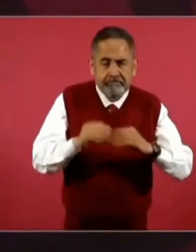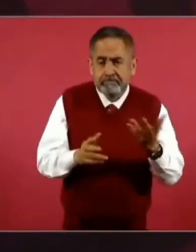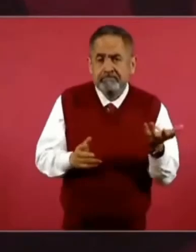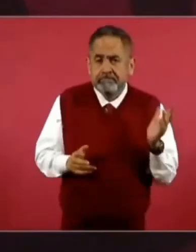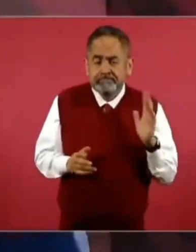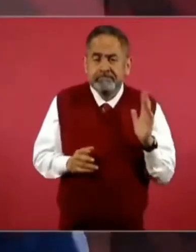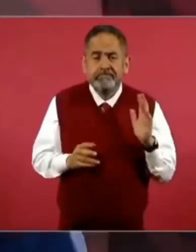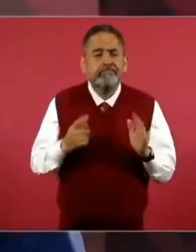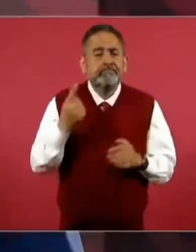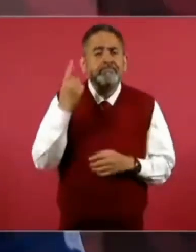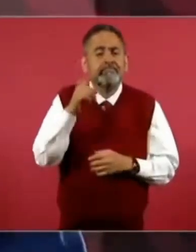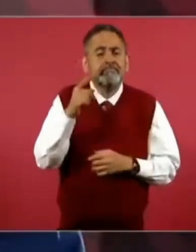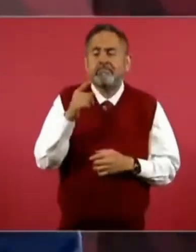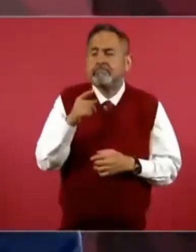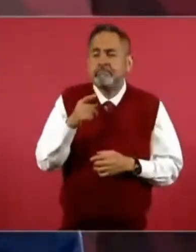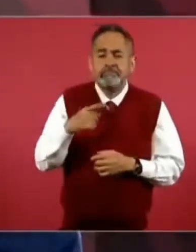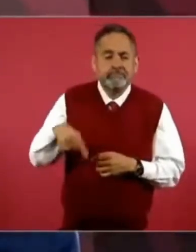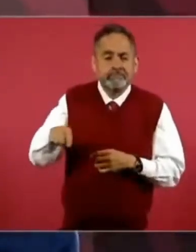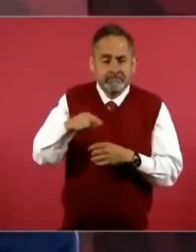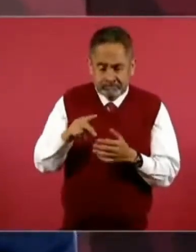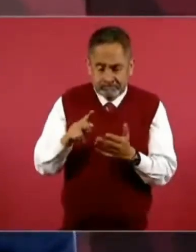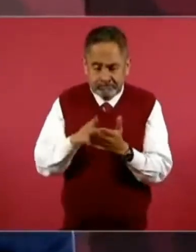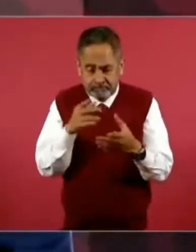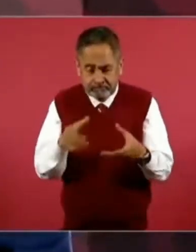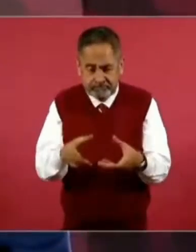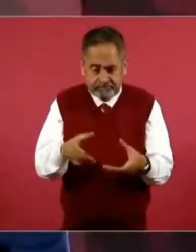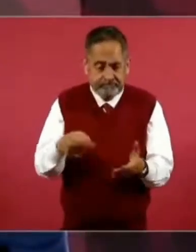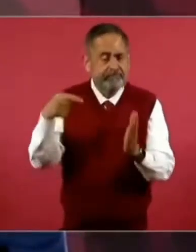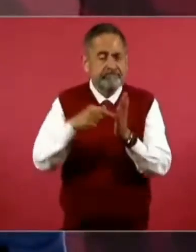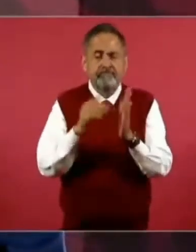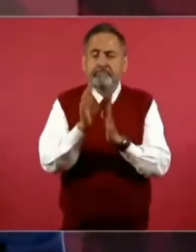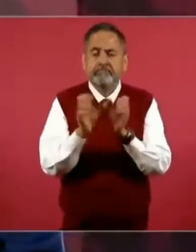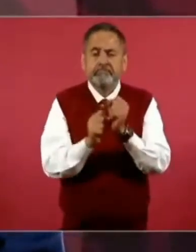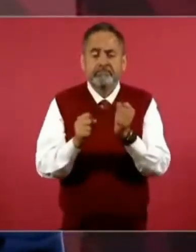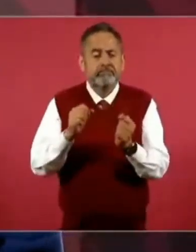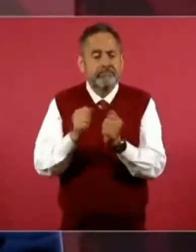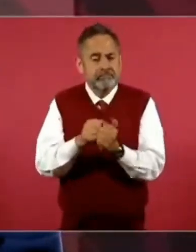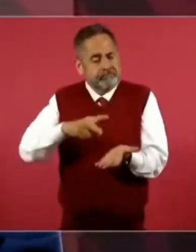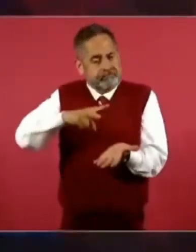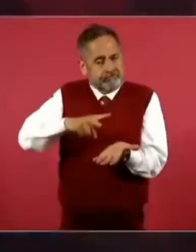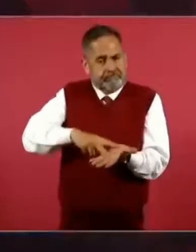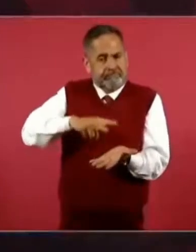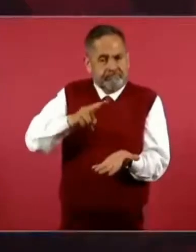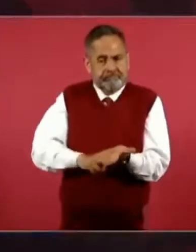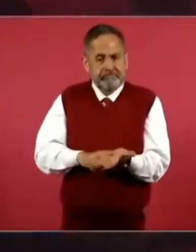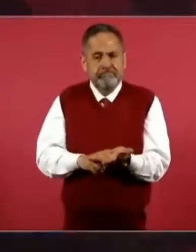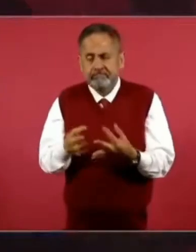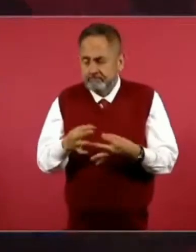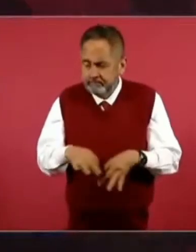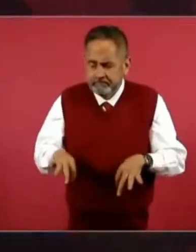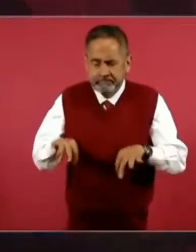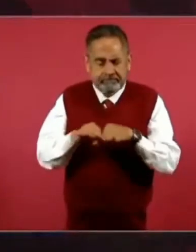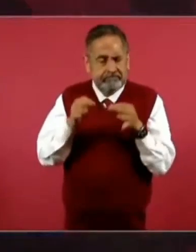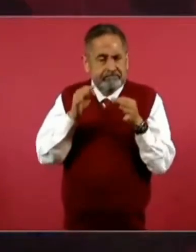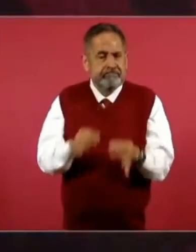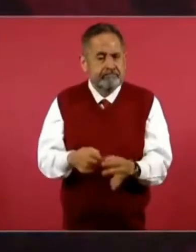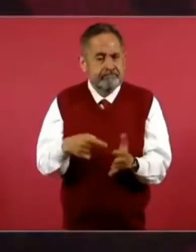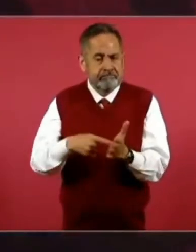Para regresarle a la Constitución su origen